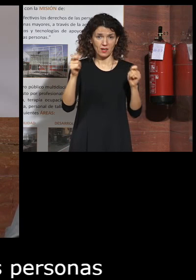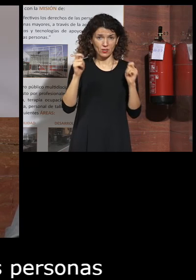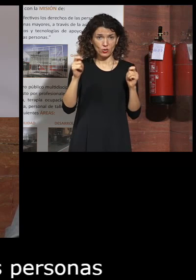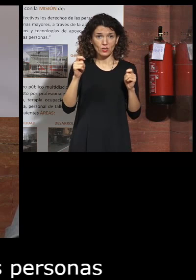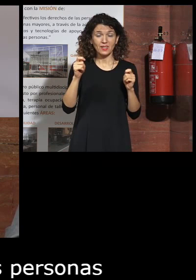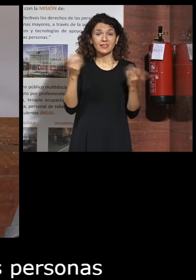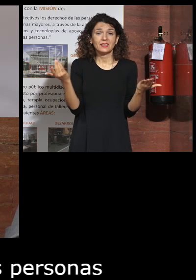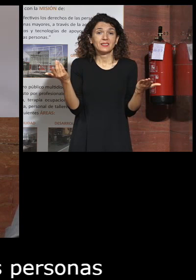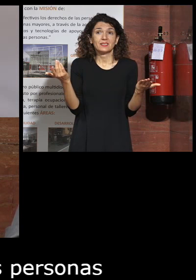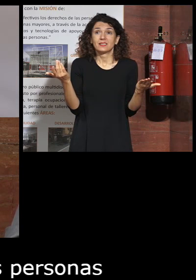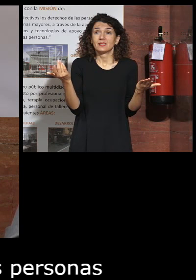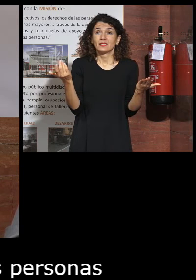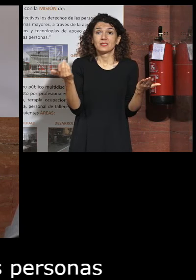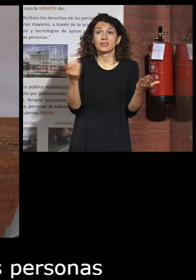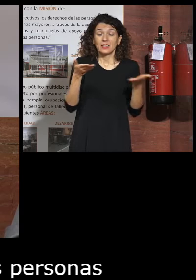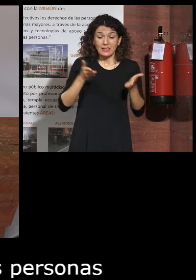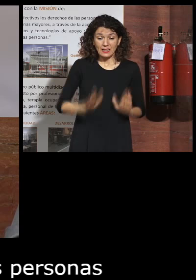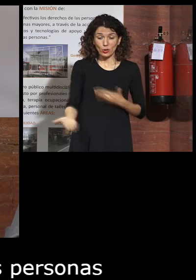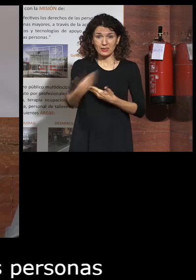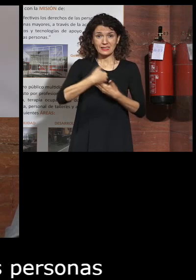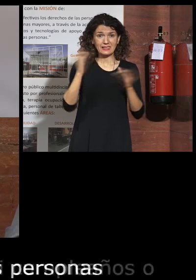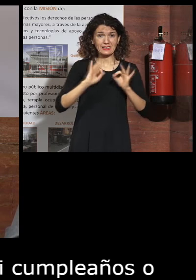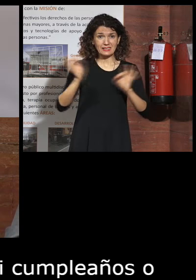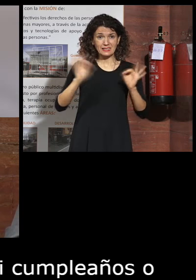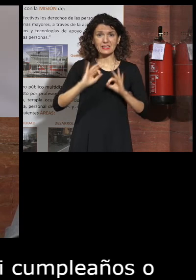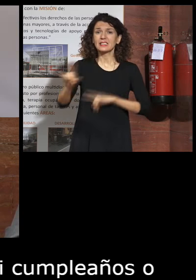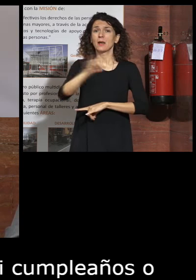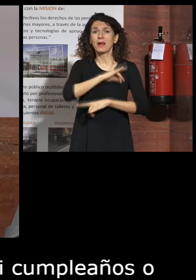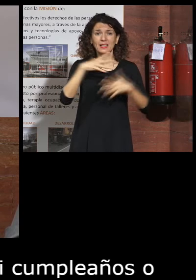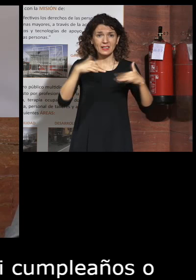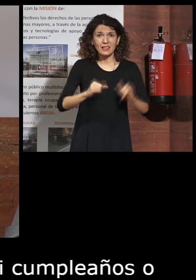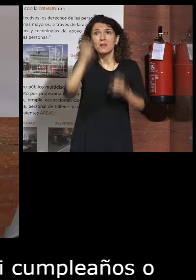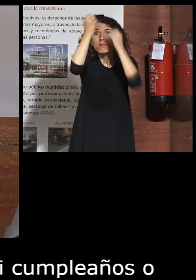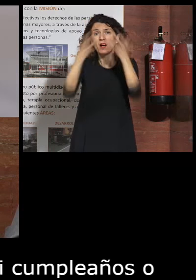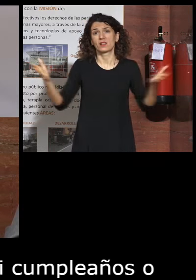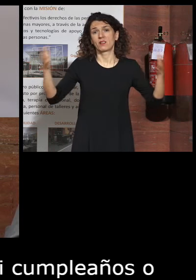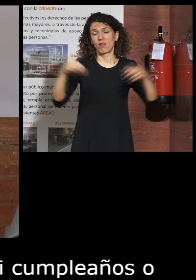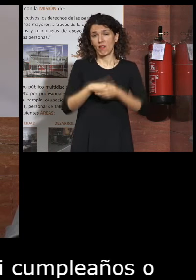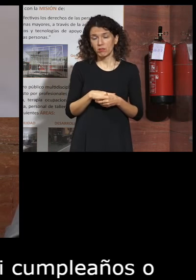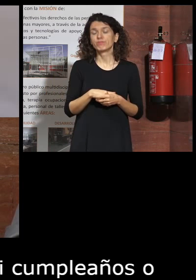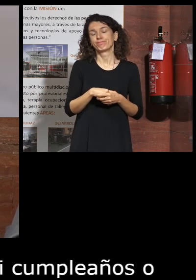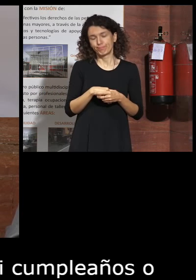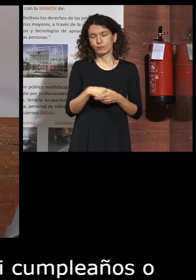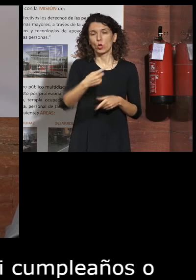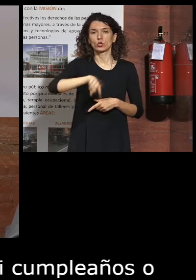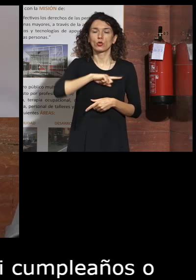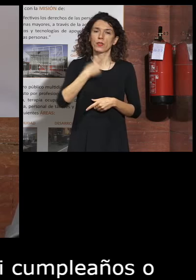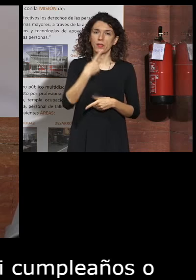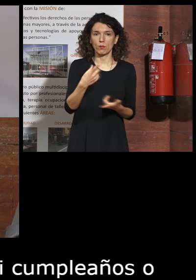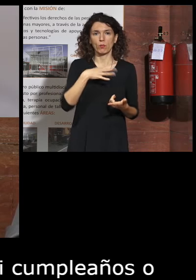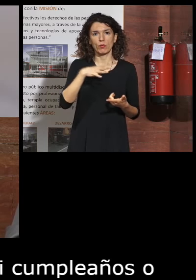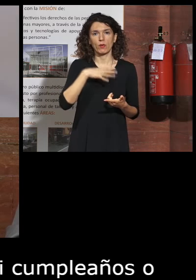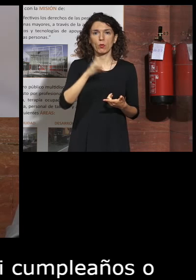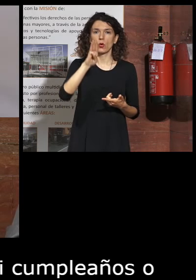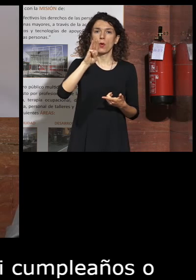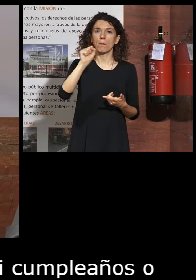y es que no me han venido a ver mis hijos ni tan siquiera me han llamado tú te puedes imaginar dice claro nosotros decíamos pero bueno doña